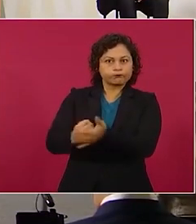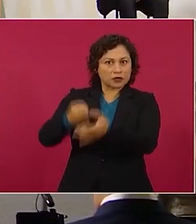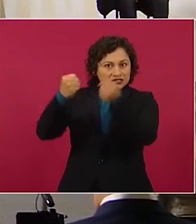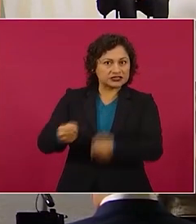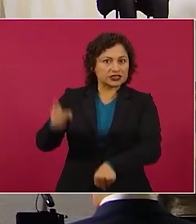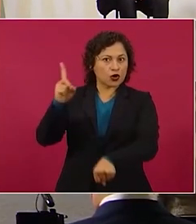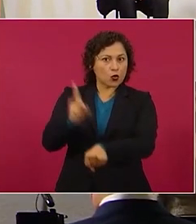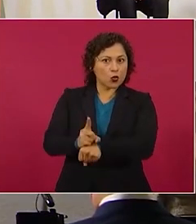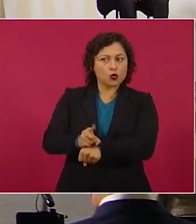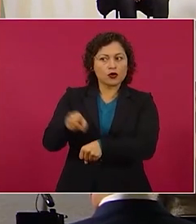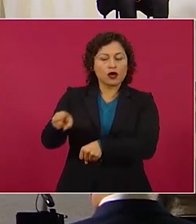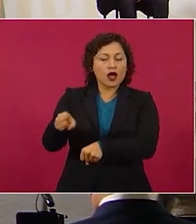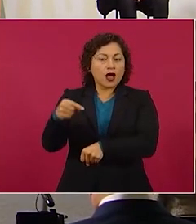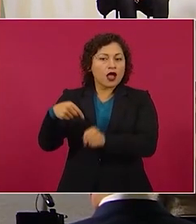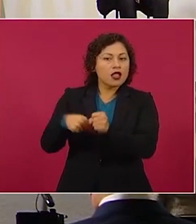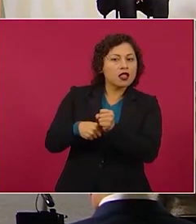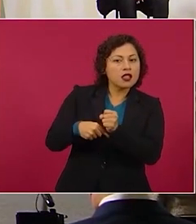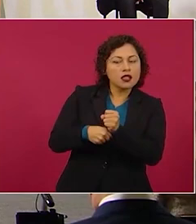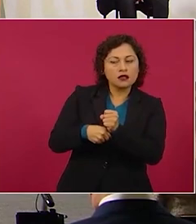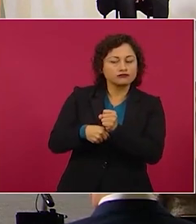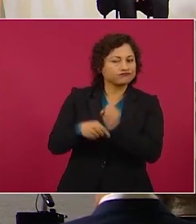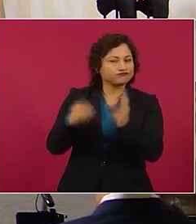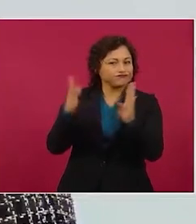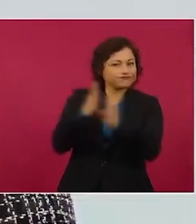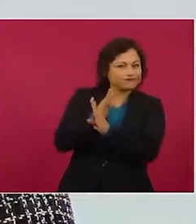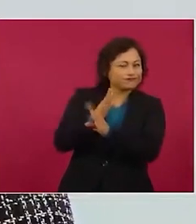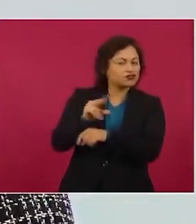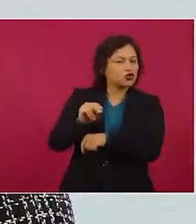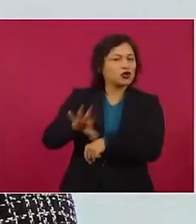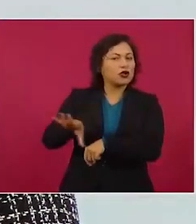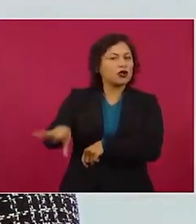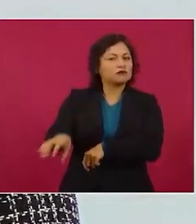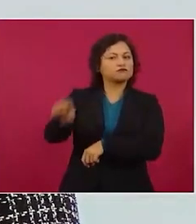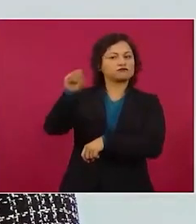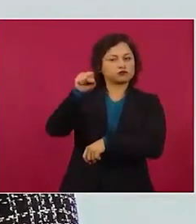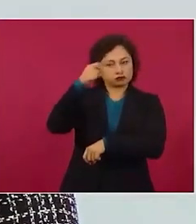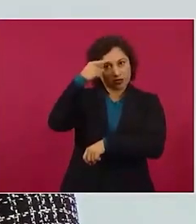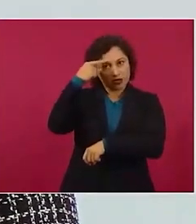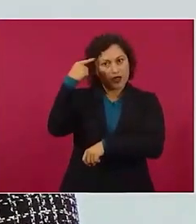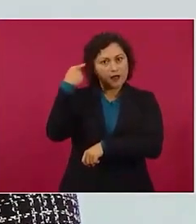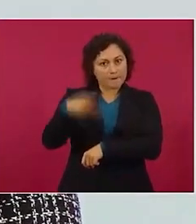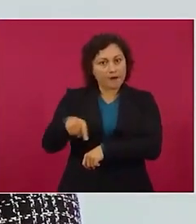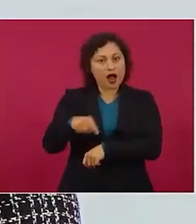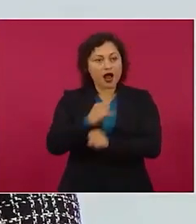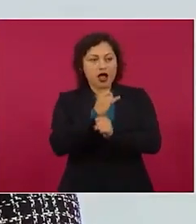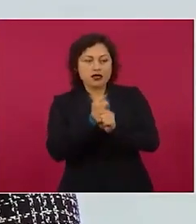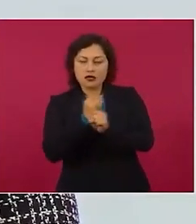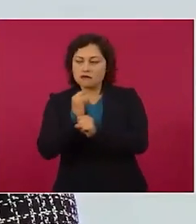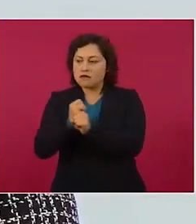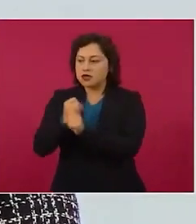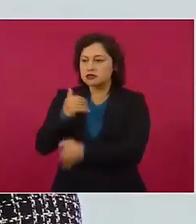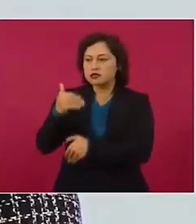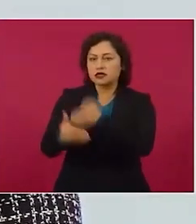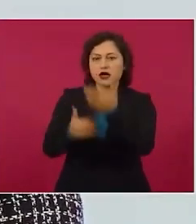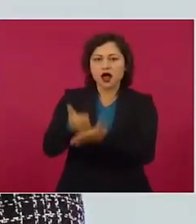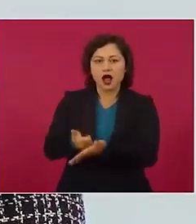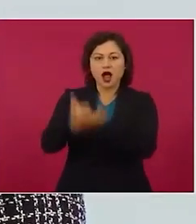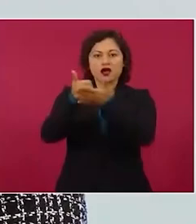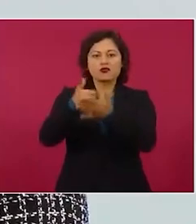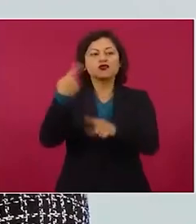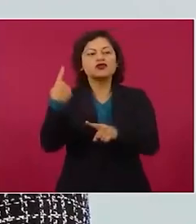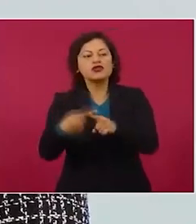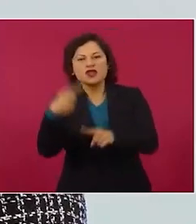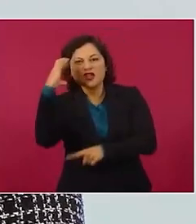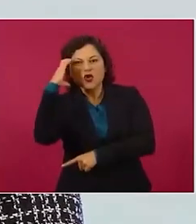anonimato y que puedan llevarse a cabo las investigaciones para dar con los responsables de la violencia.